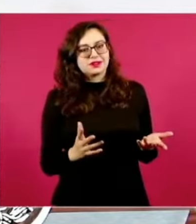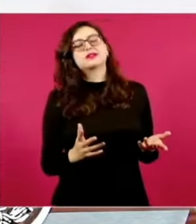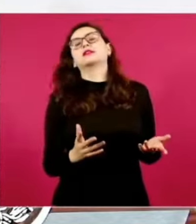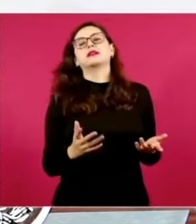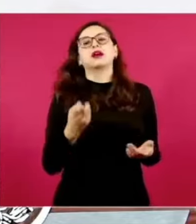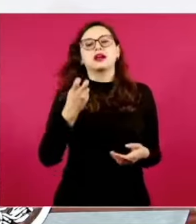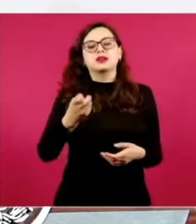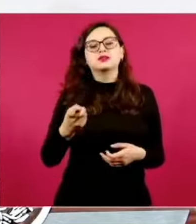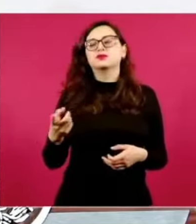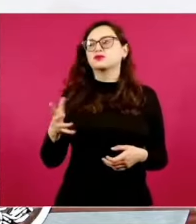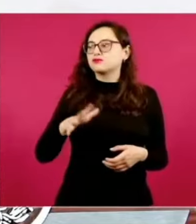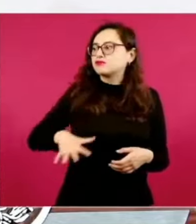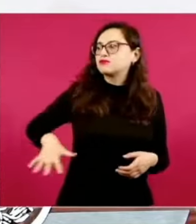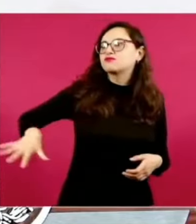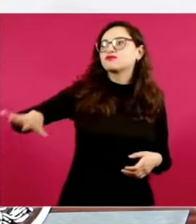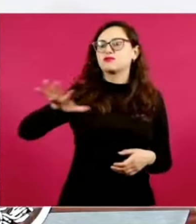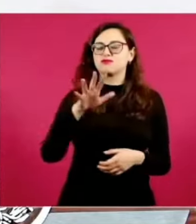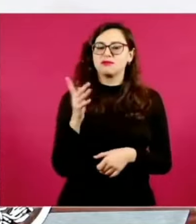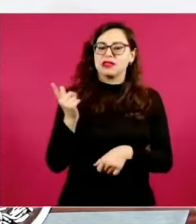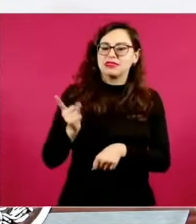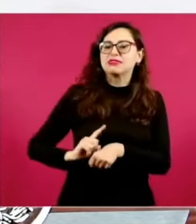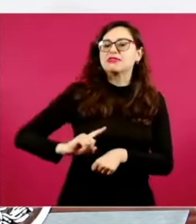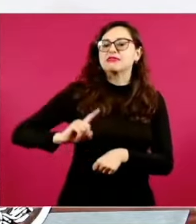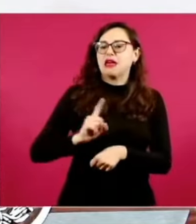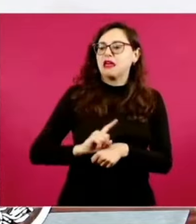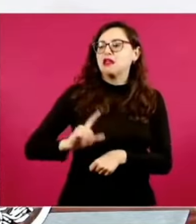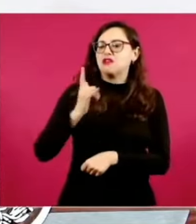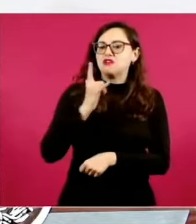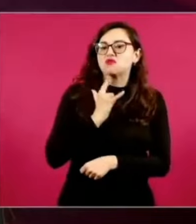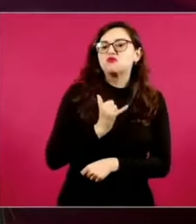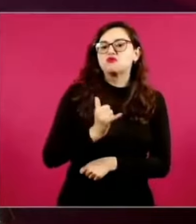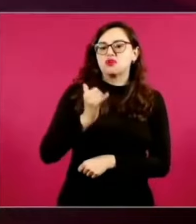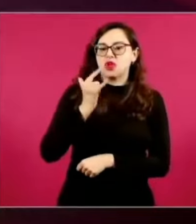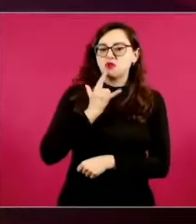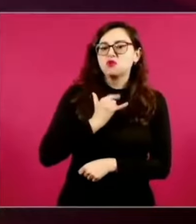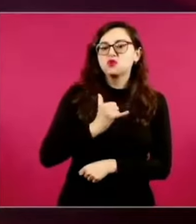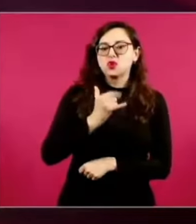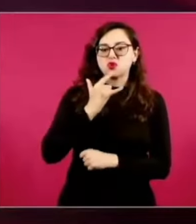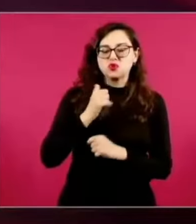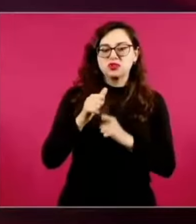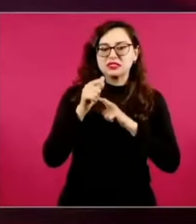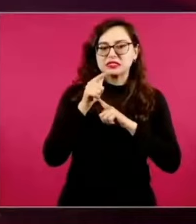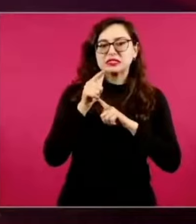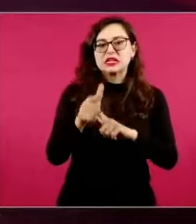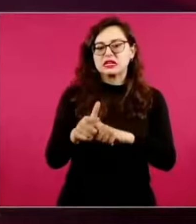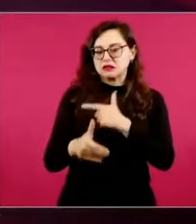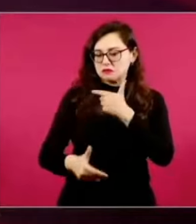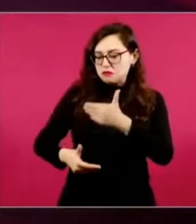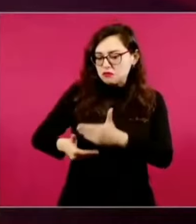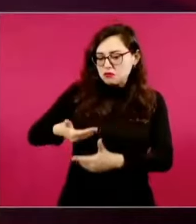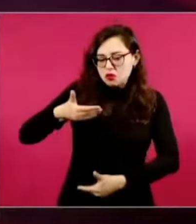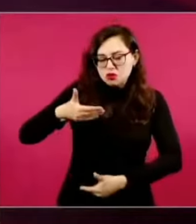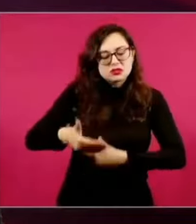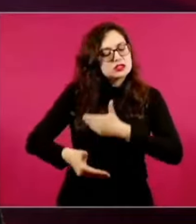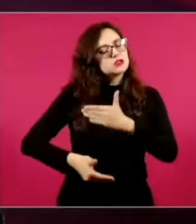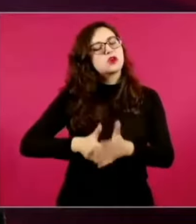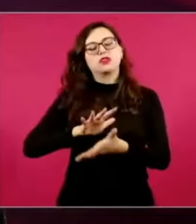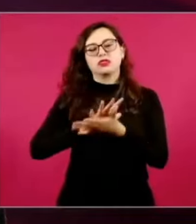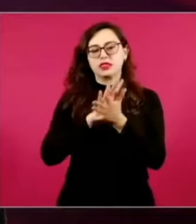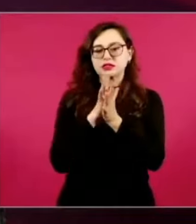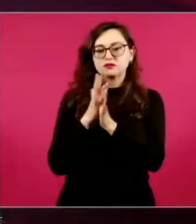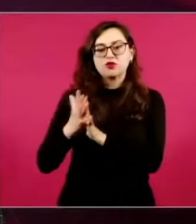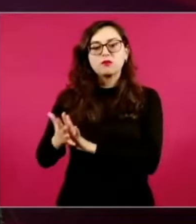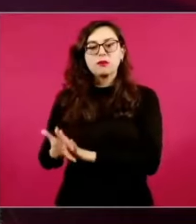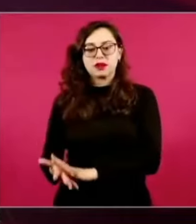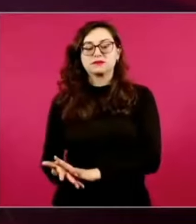ampliando la lucha, ¿no? Y lo va ampliando una lucha permanente por conseguir ese proceso de transformación. Y